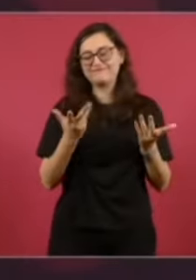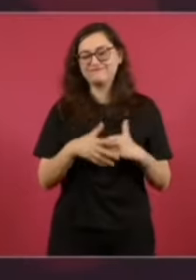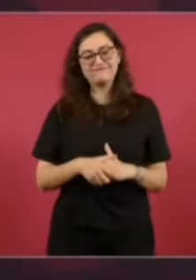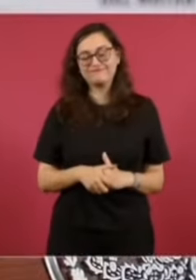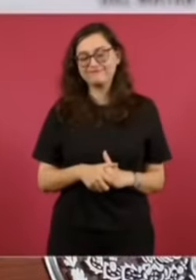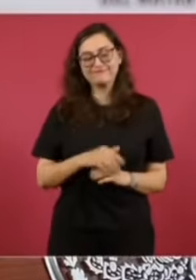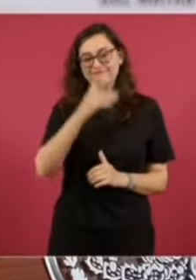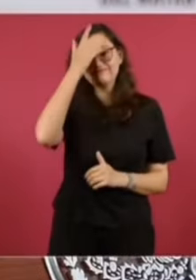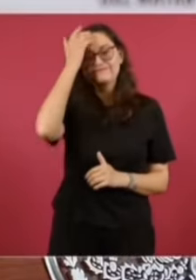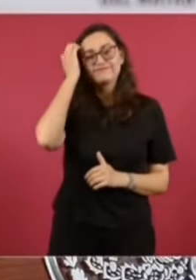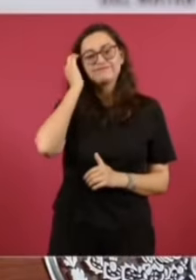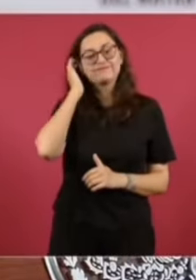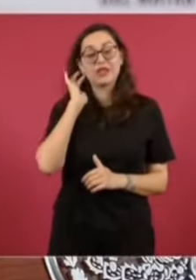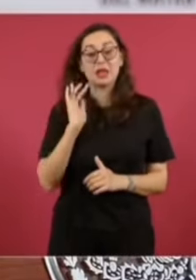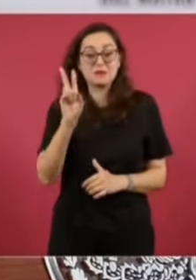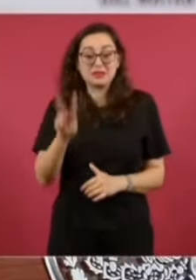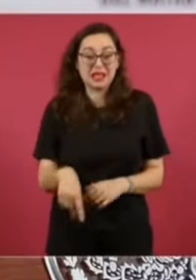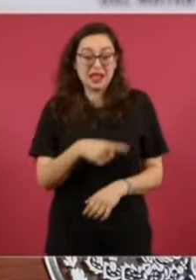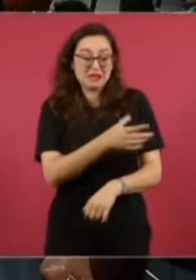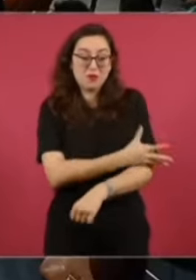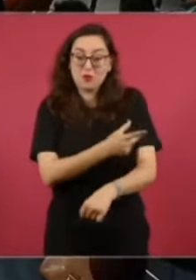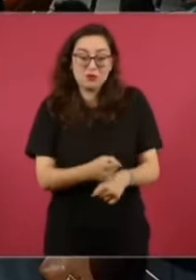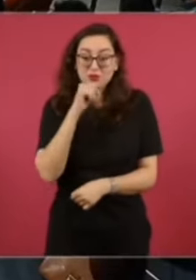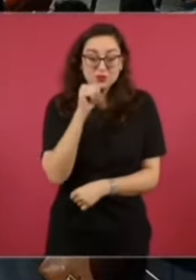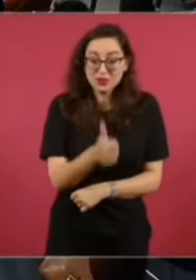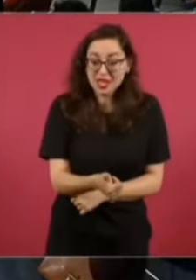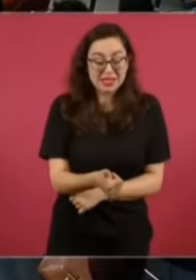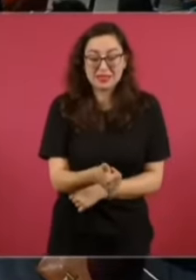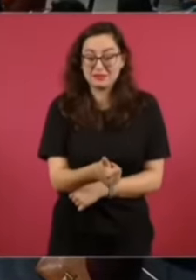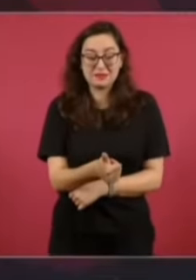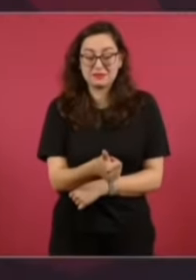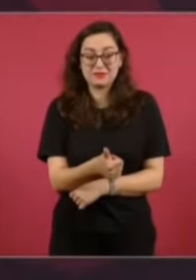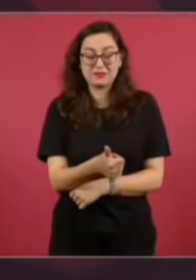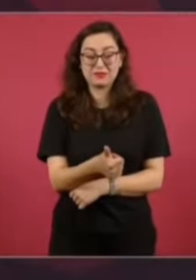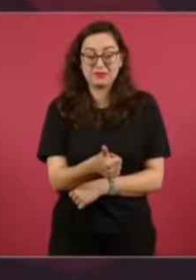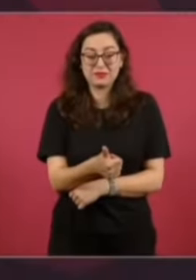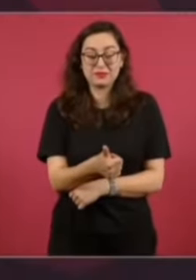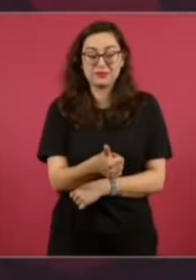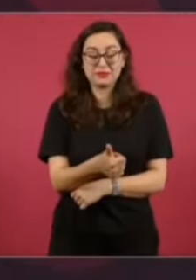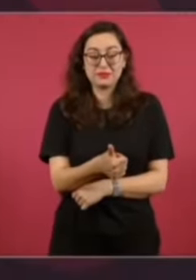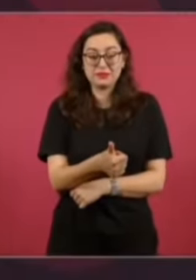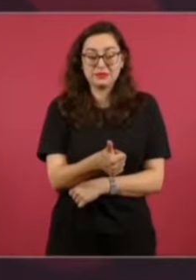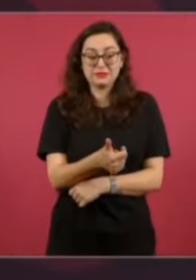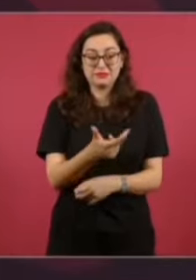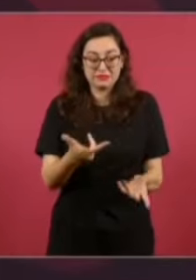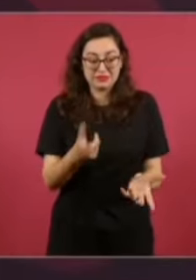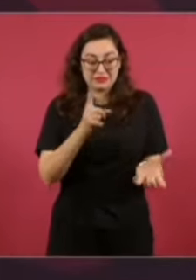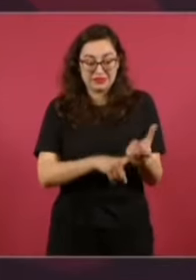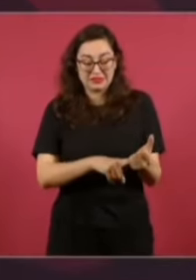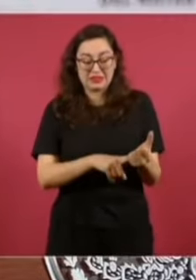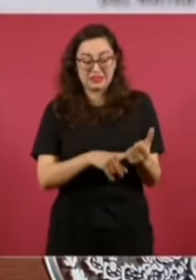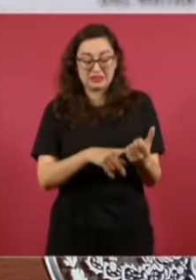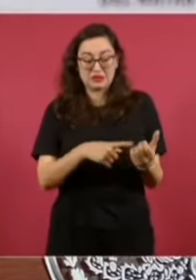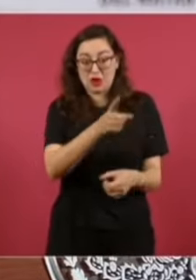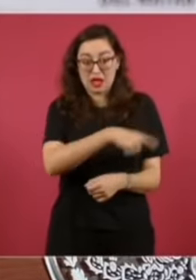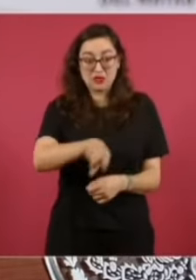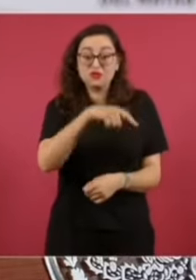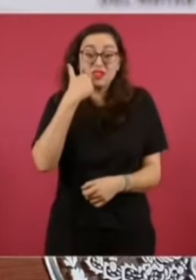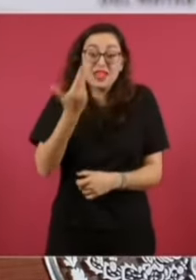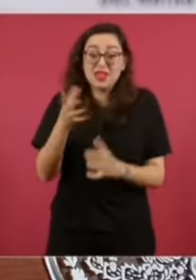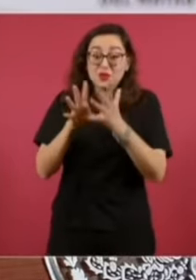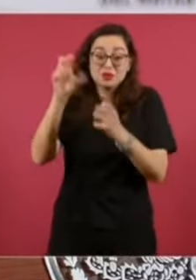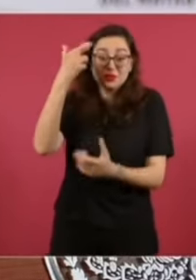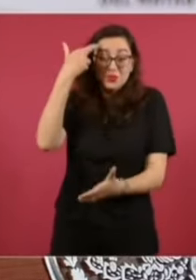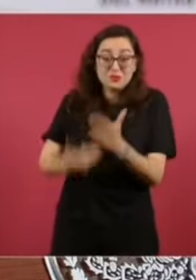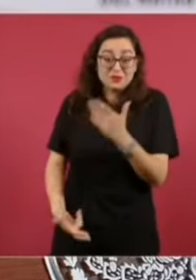deshonesta, en un sentido amplio, en el término del concepto, es que se